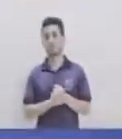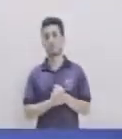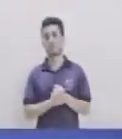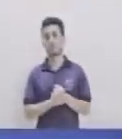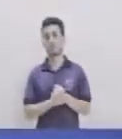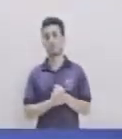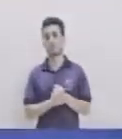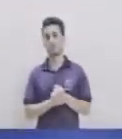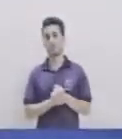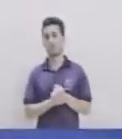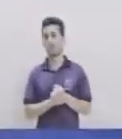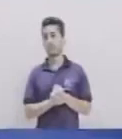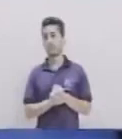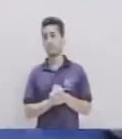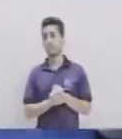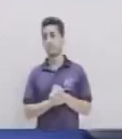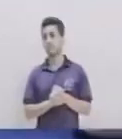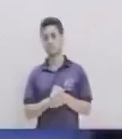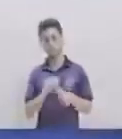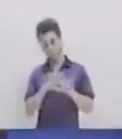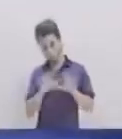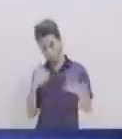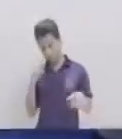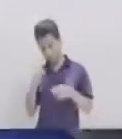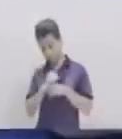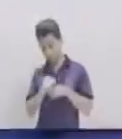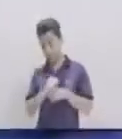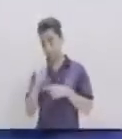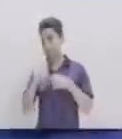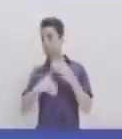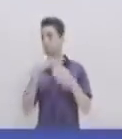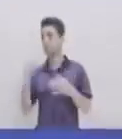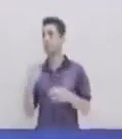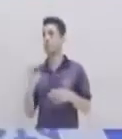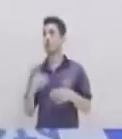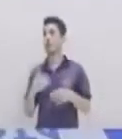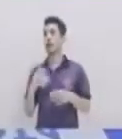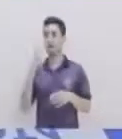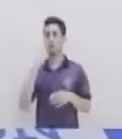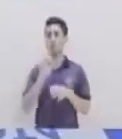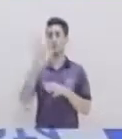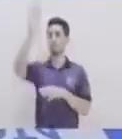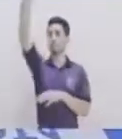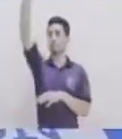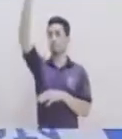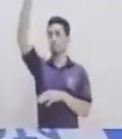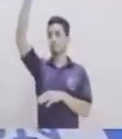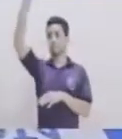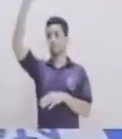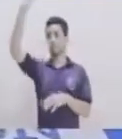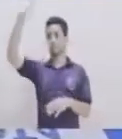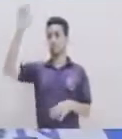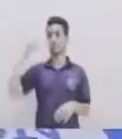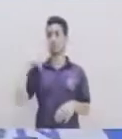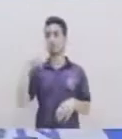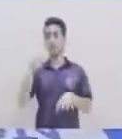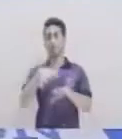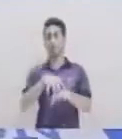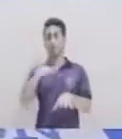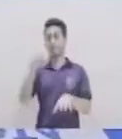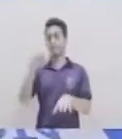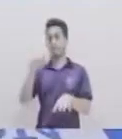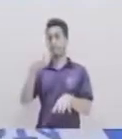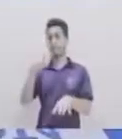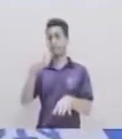Mantengo acá Termino el primer ejercicio Ahora vamos a hacer El puente Acá La pierna va a ir jalada